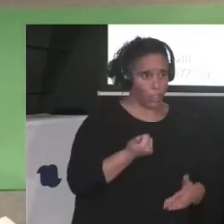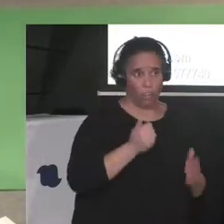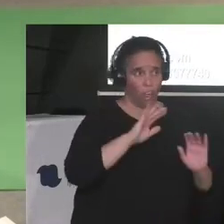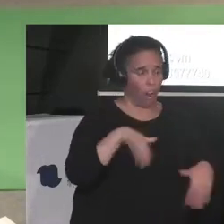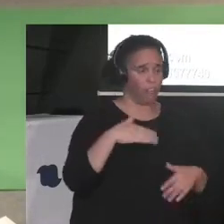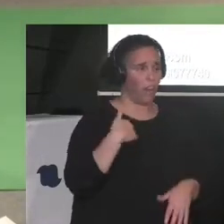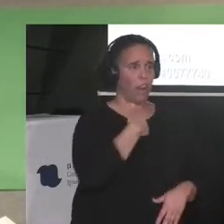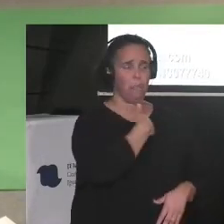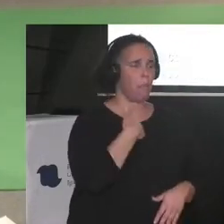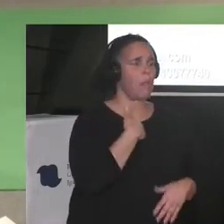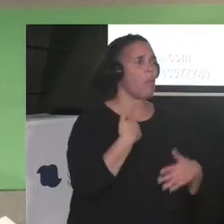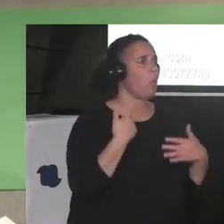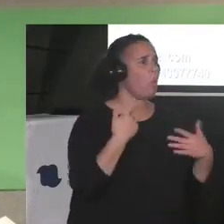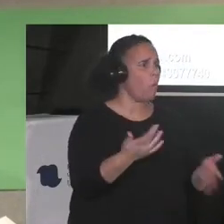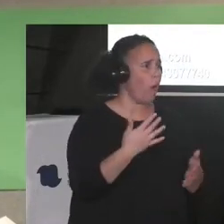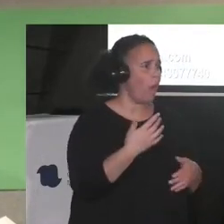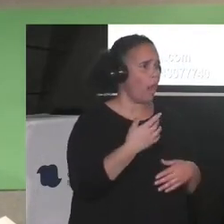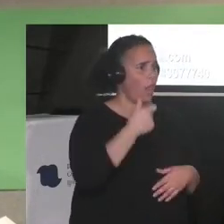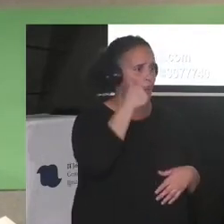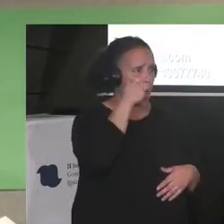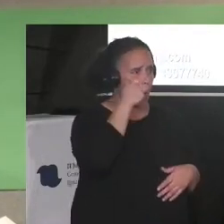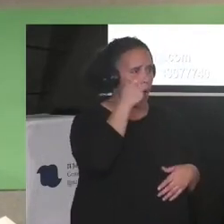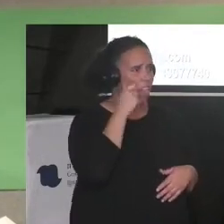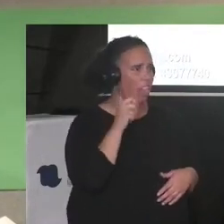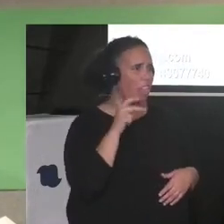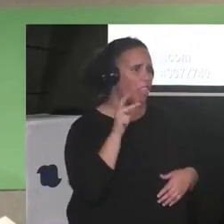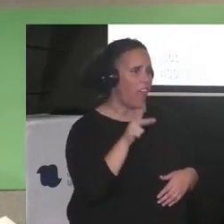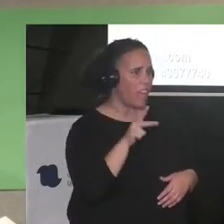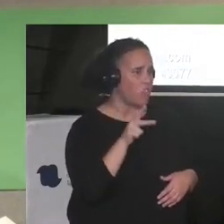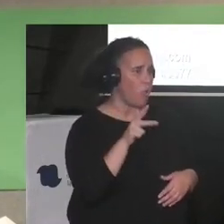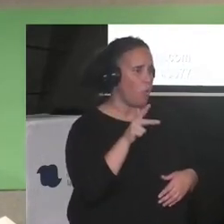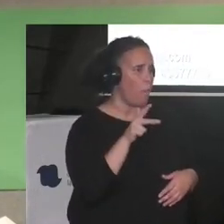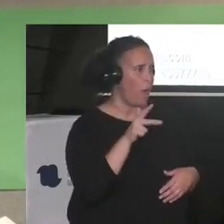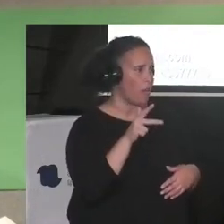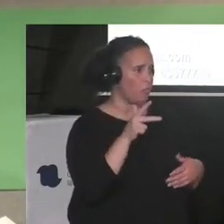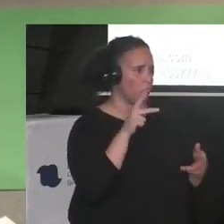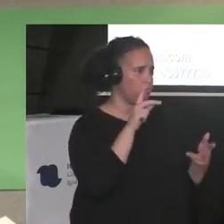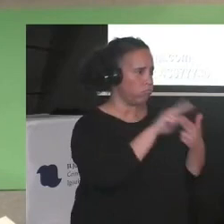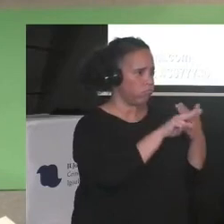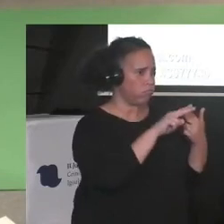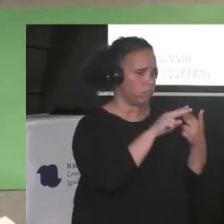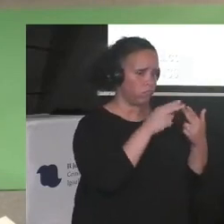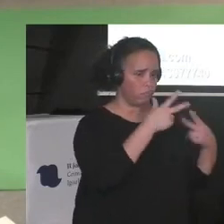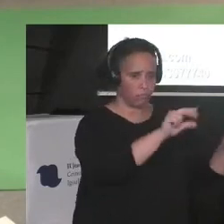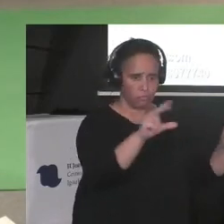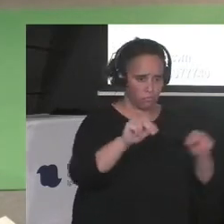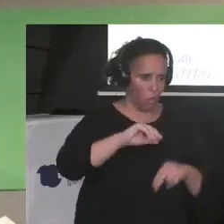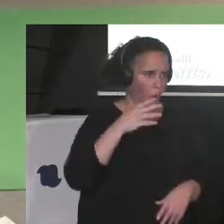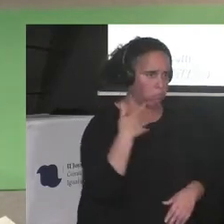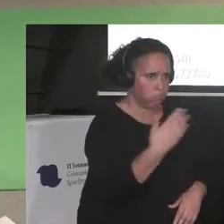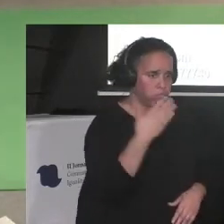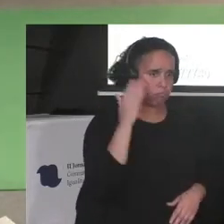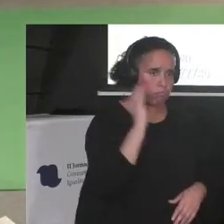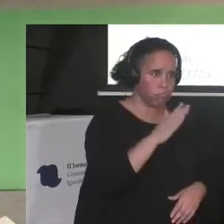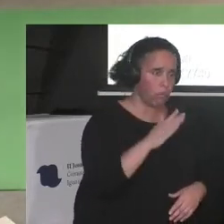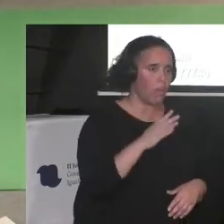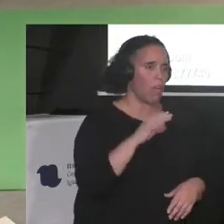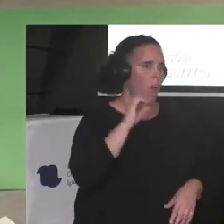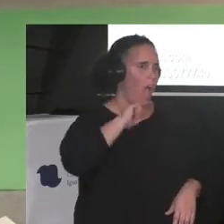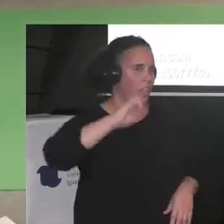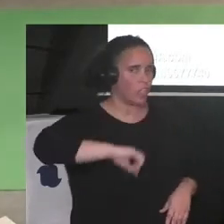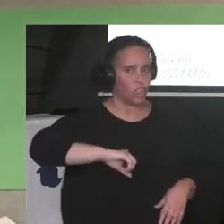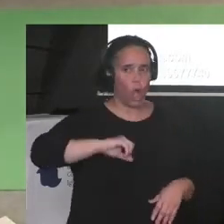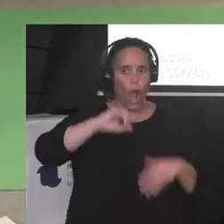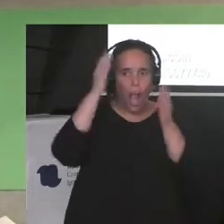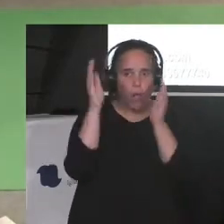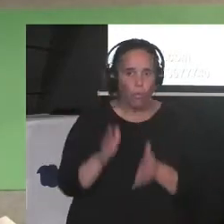deshumanizante, adicto a los cuerpos sin historia, sin nombre, fotografiados